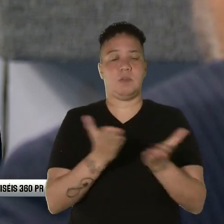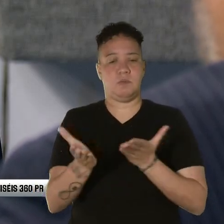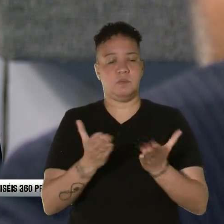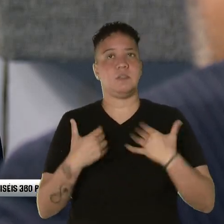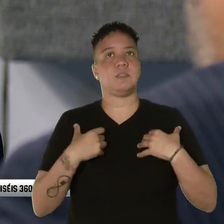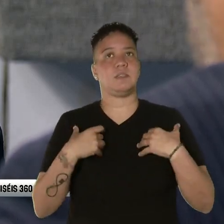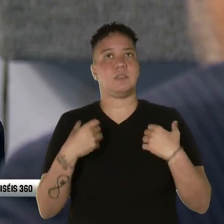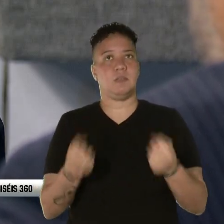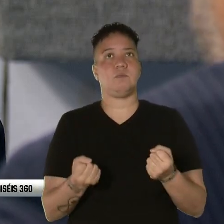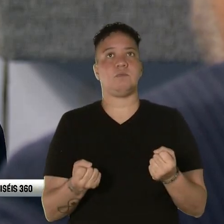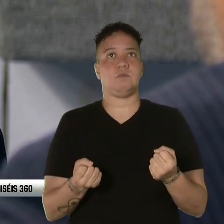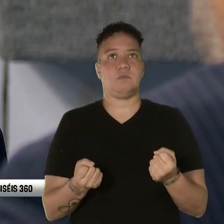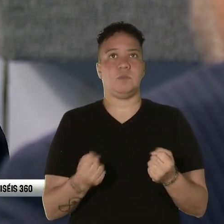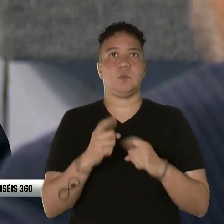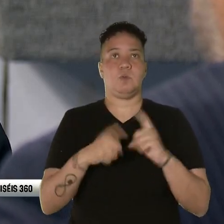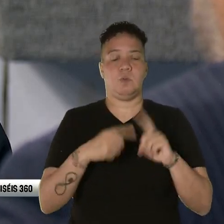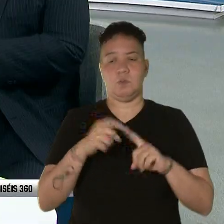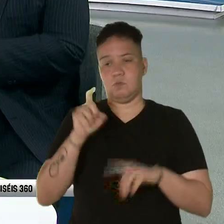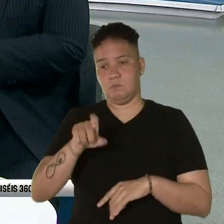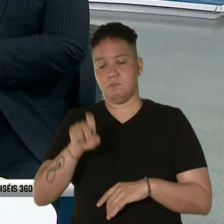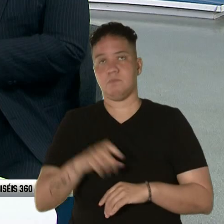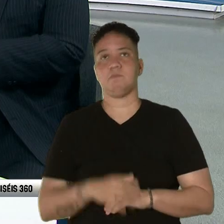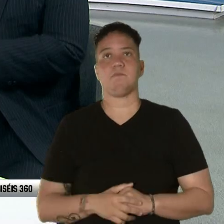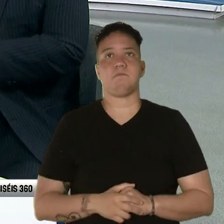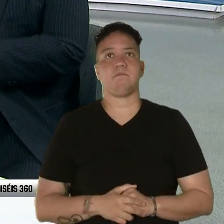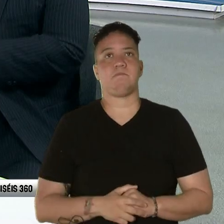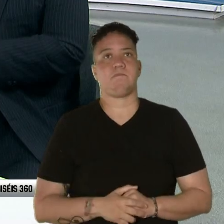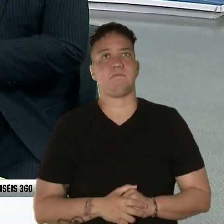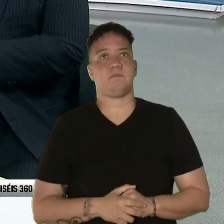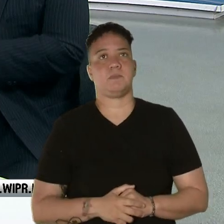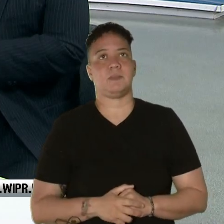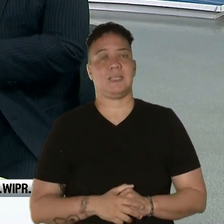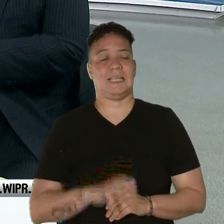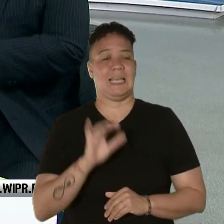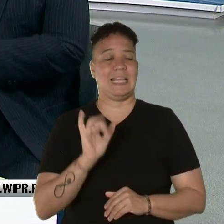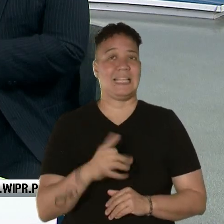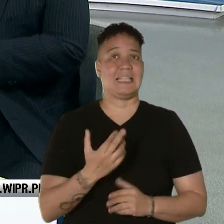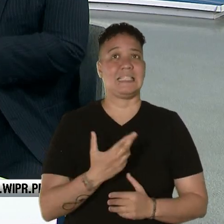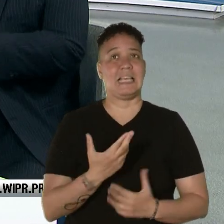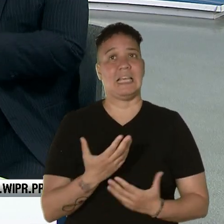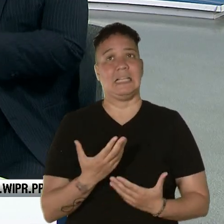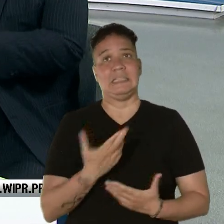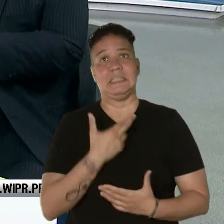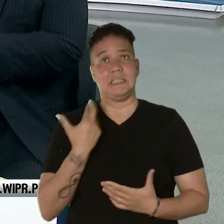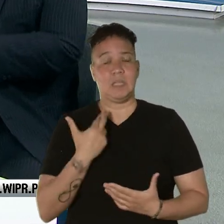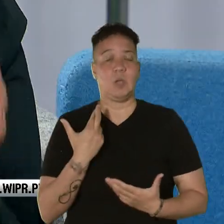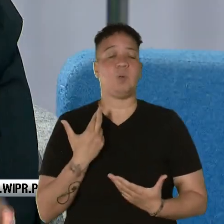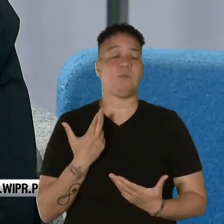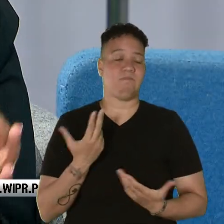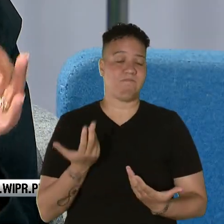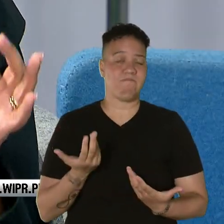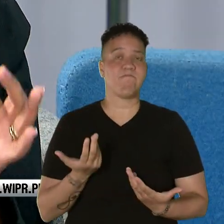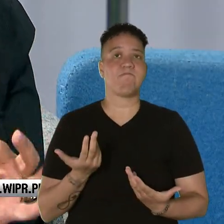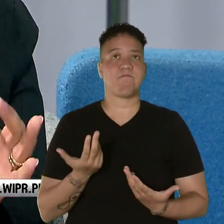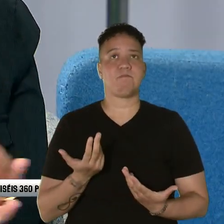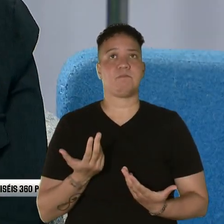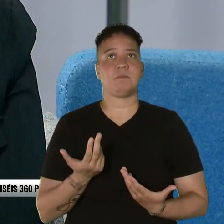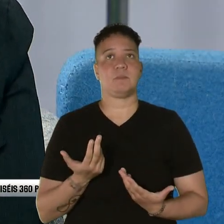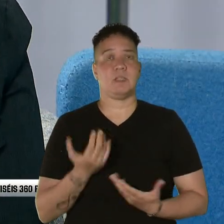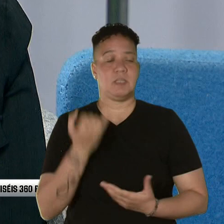de salud cuando los necesitamos. Este es el riesgo que corremos y no vamos y no nos